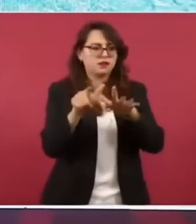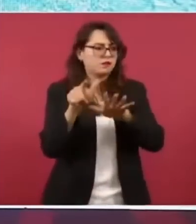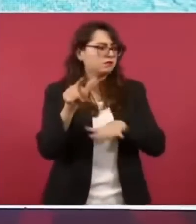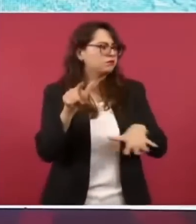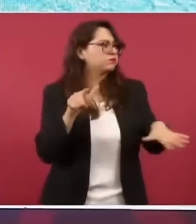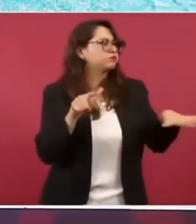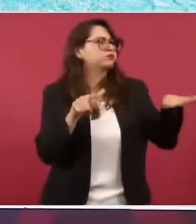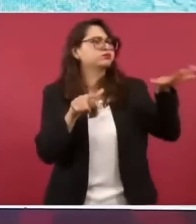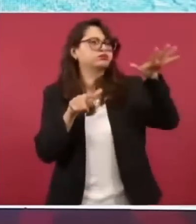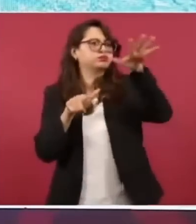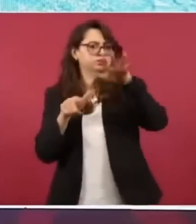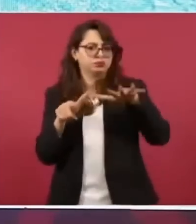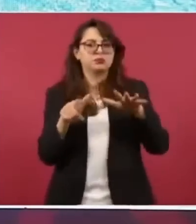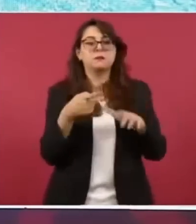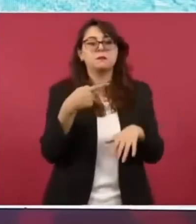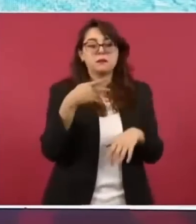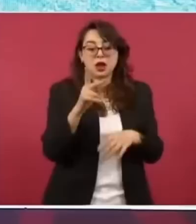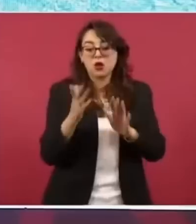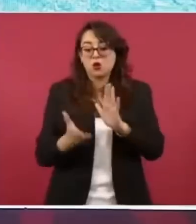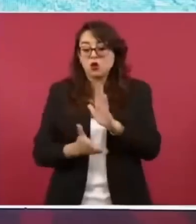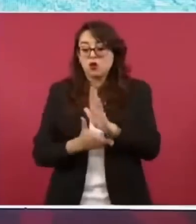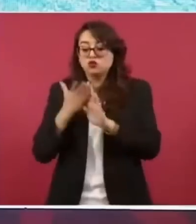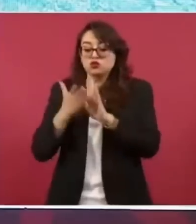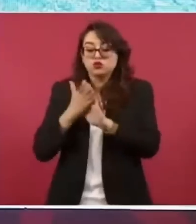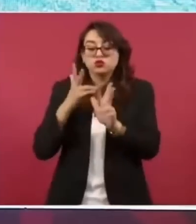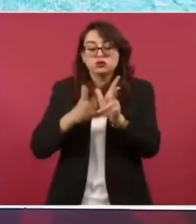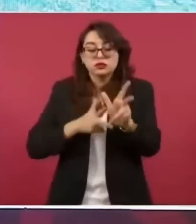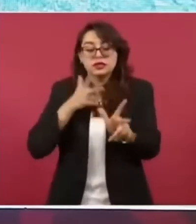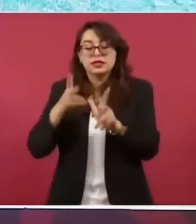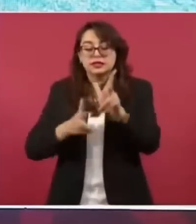derecho de paso pero